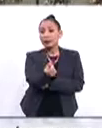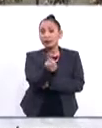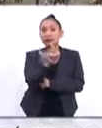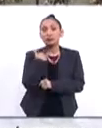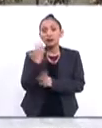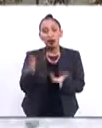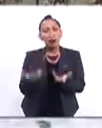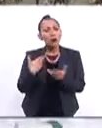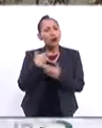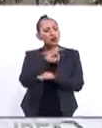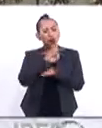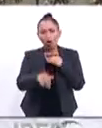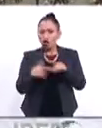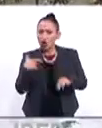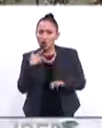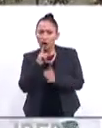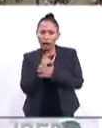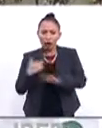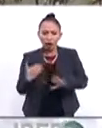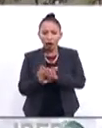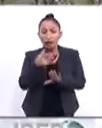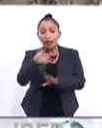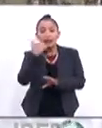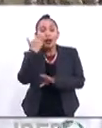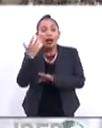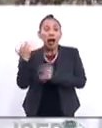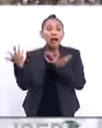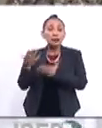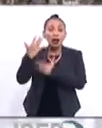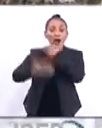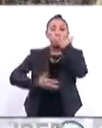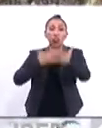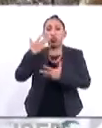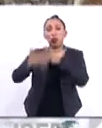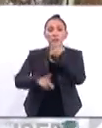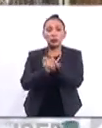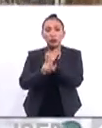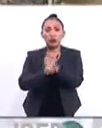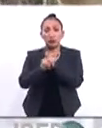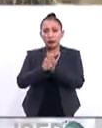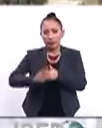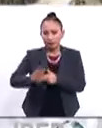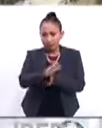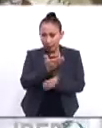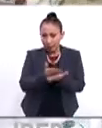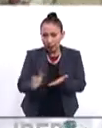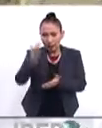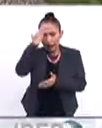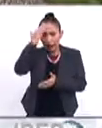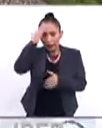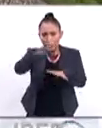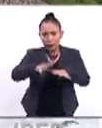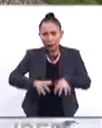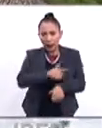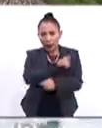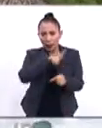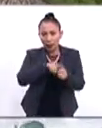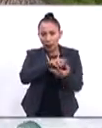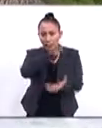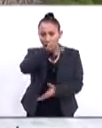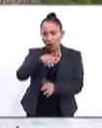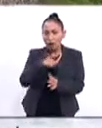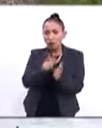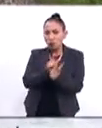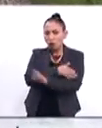recaerá todo el peso de la ley contra quienes intenten crear desestabilización social. Por su parte, el líder de la Asamblea Nacional de mayoría